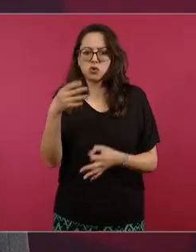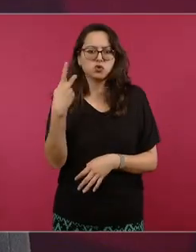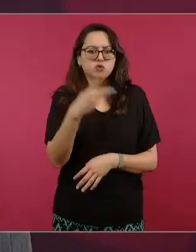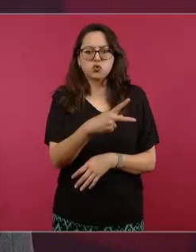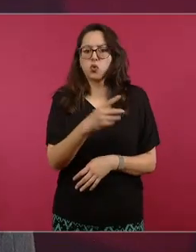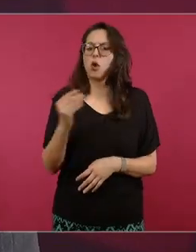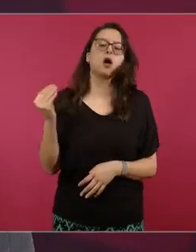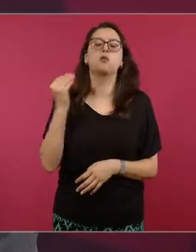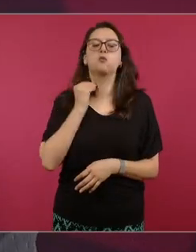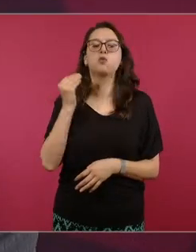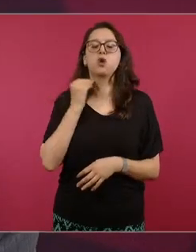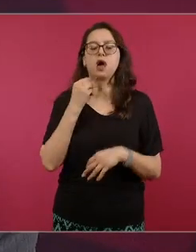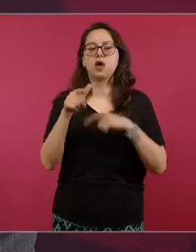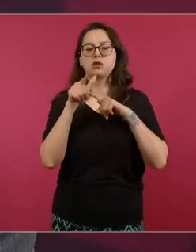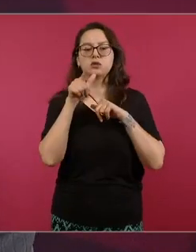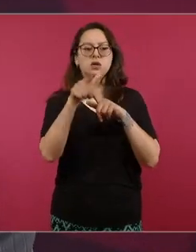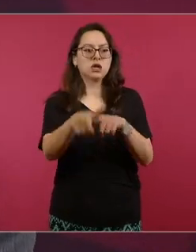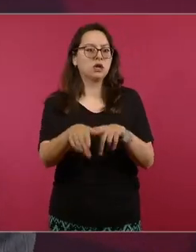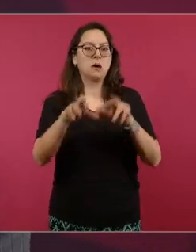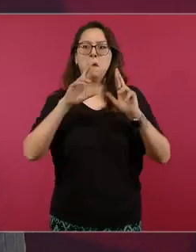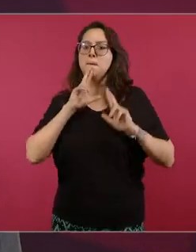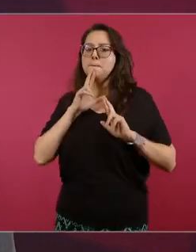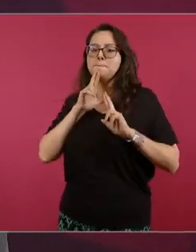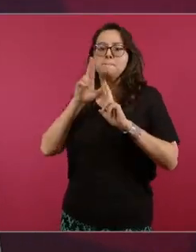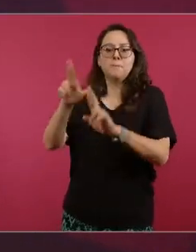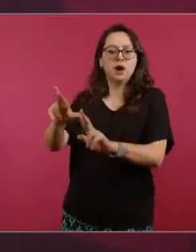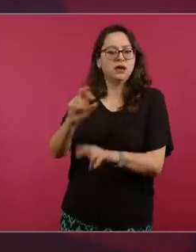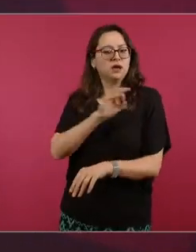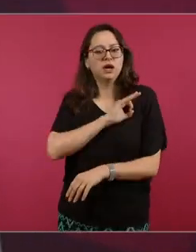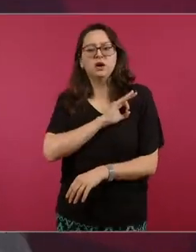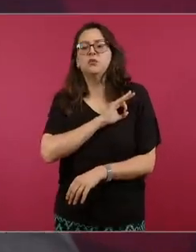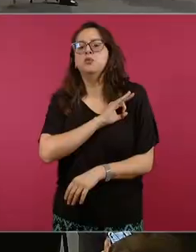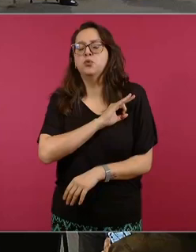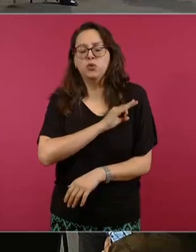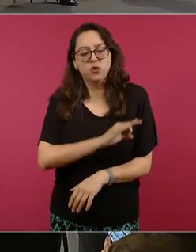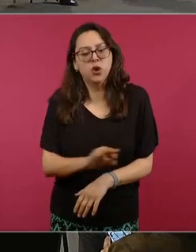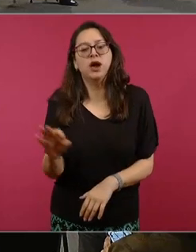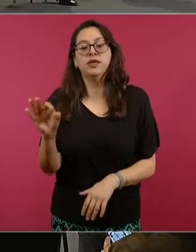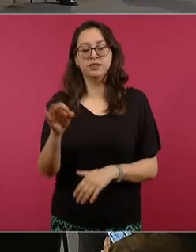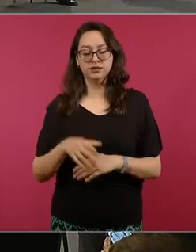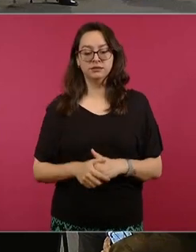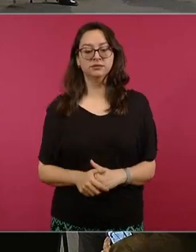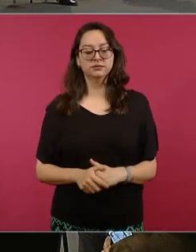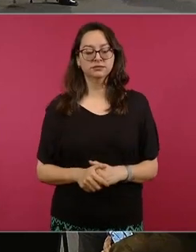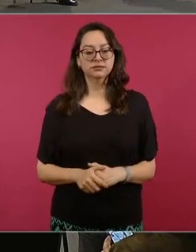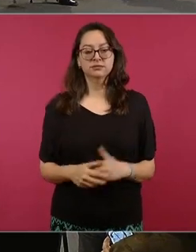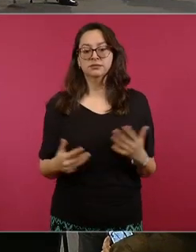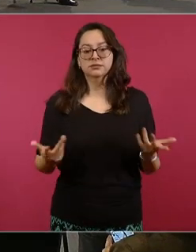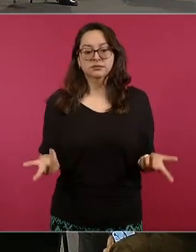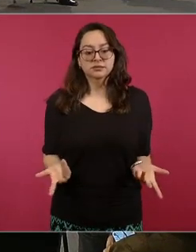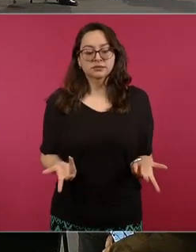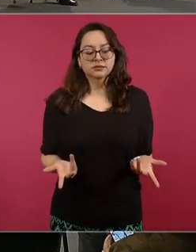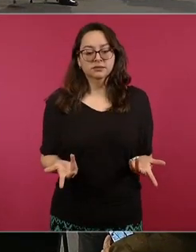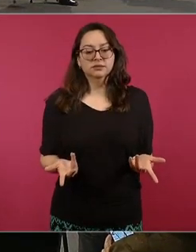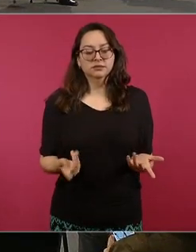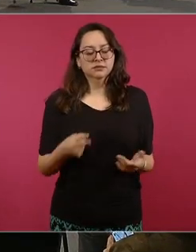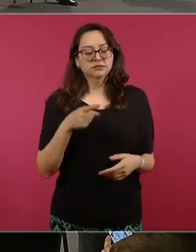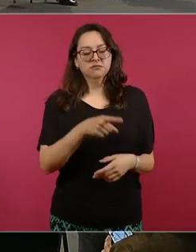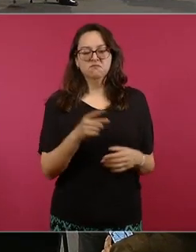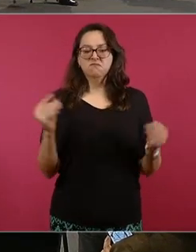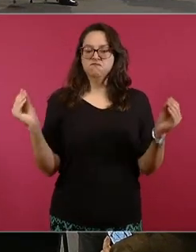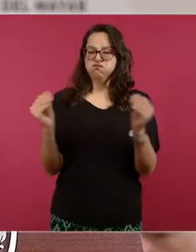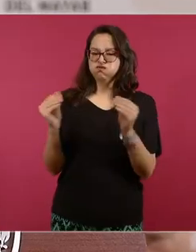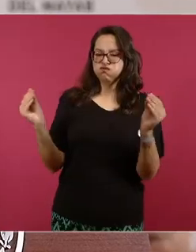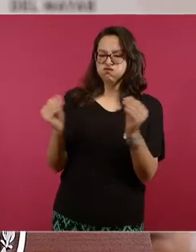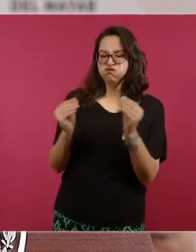y de sostener sus argumentos